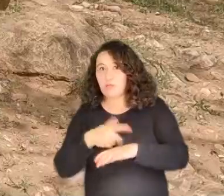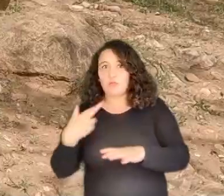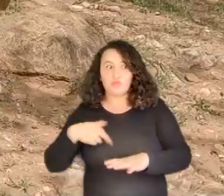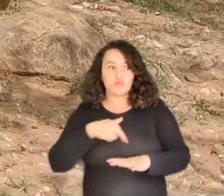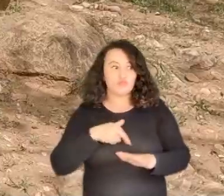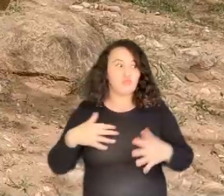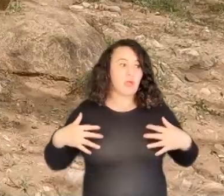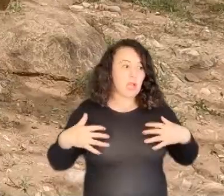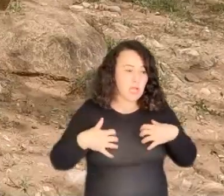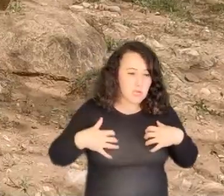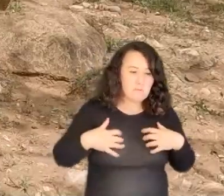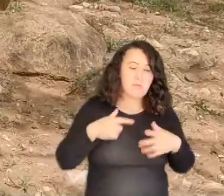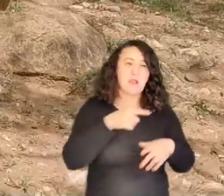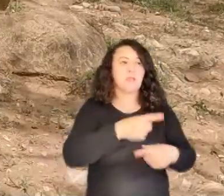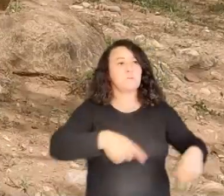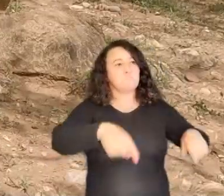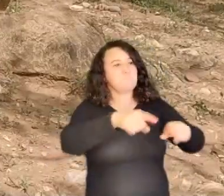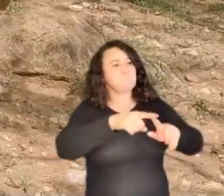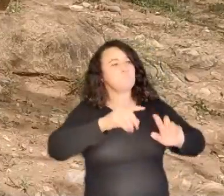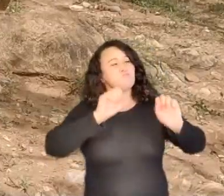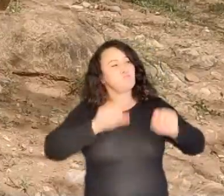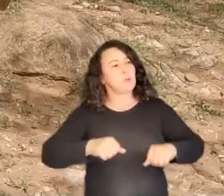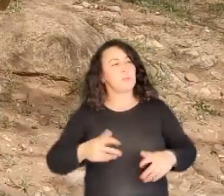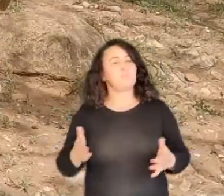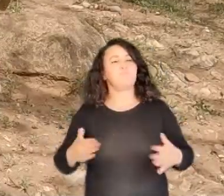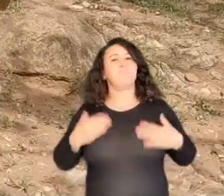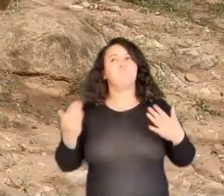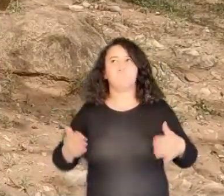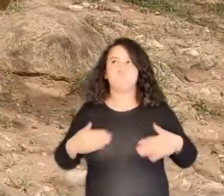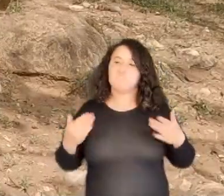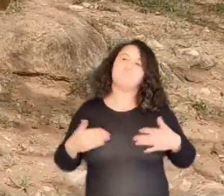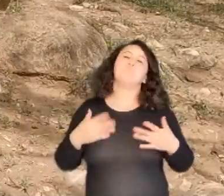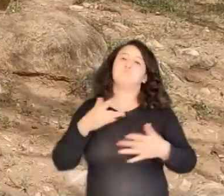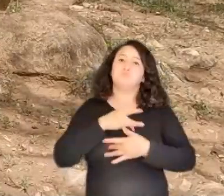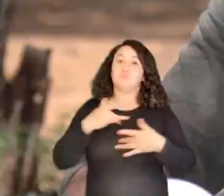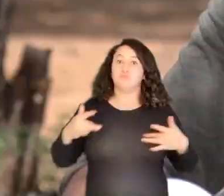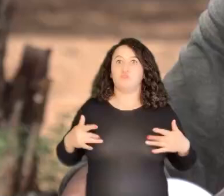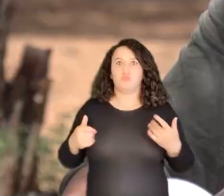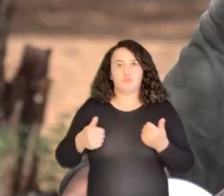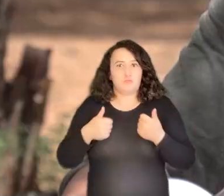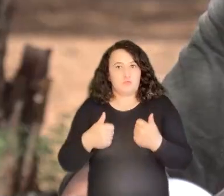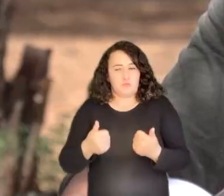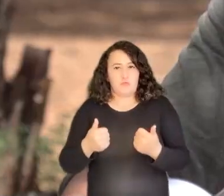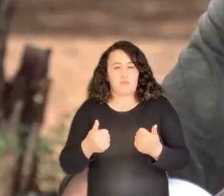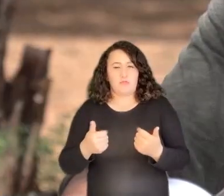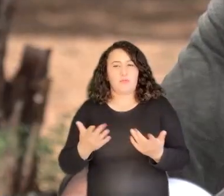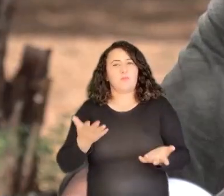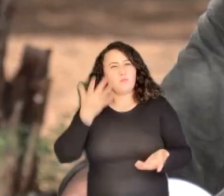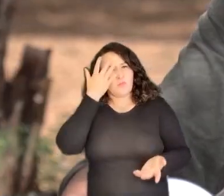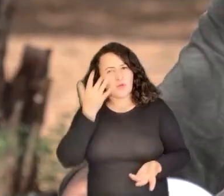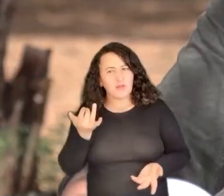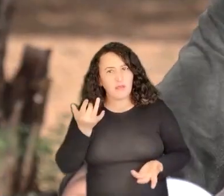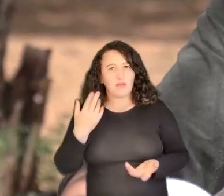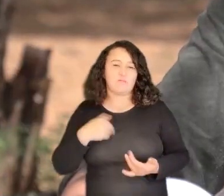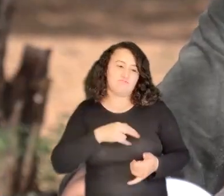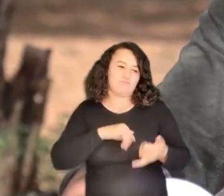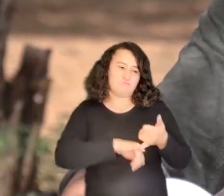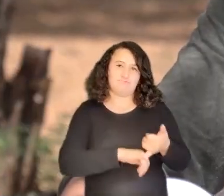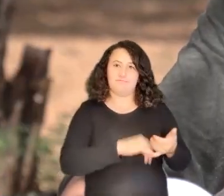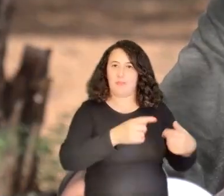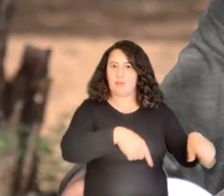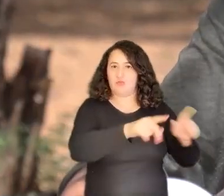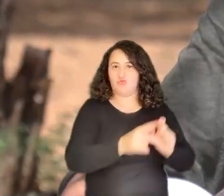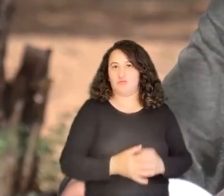para que nuestros animales gocen de una salud, ¿por qué? Porque nosotros dependemos de ellos.